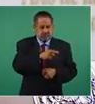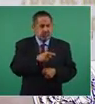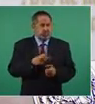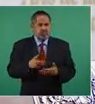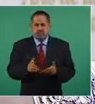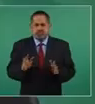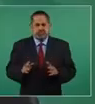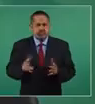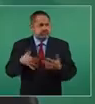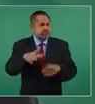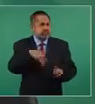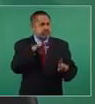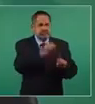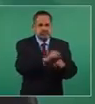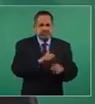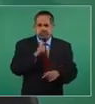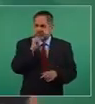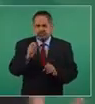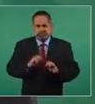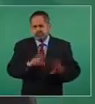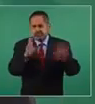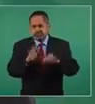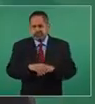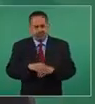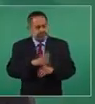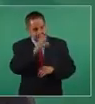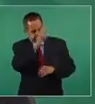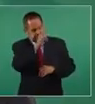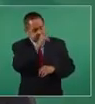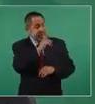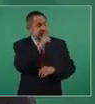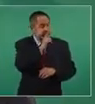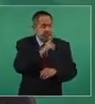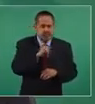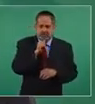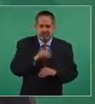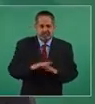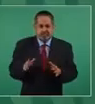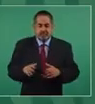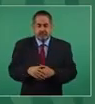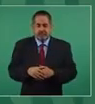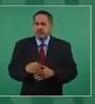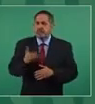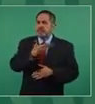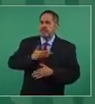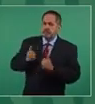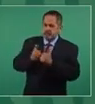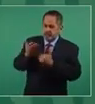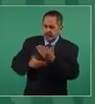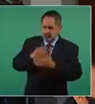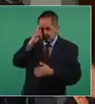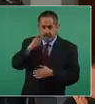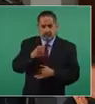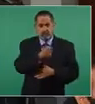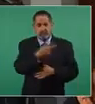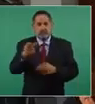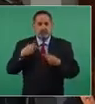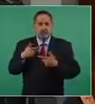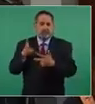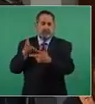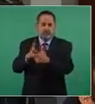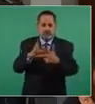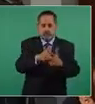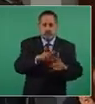Ahora no se persigue a nadie, no se censura a nadie. Presidenta, con todo el respeto, están matando a periodistas.